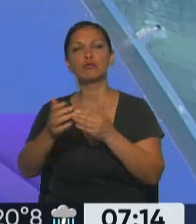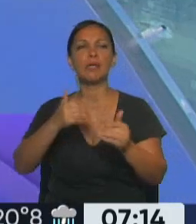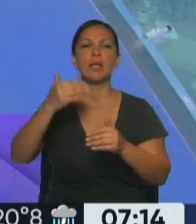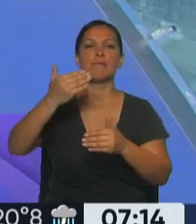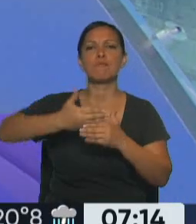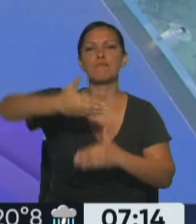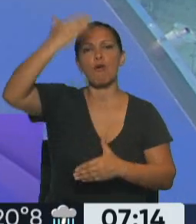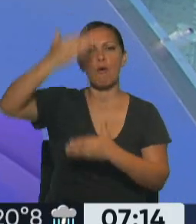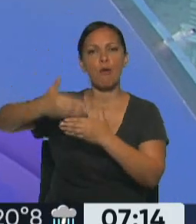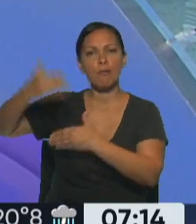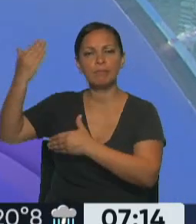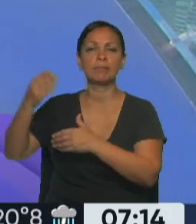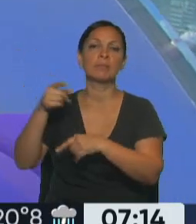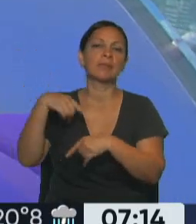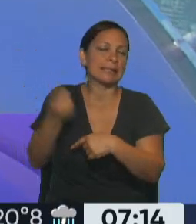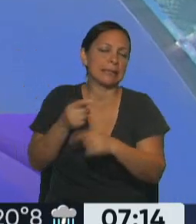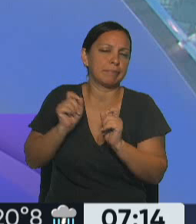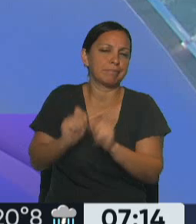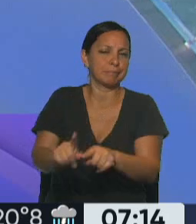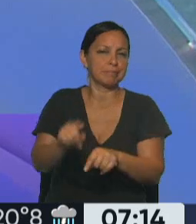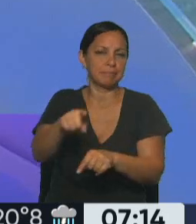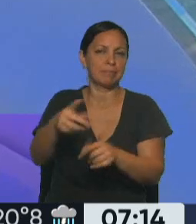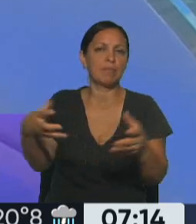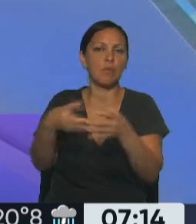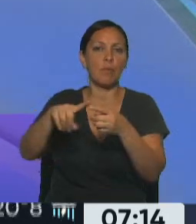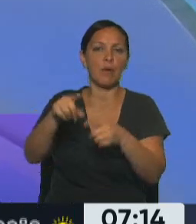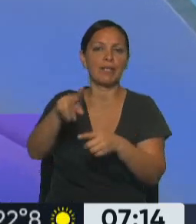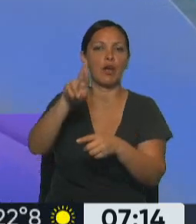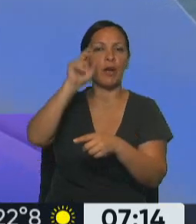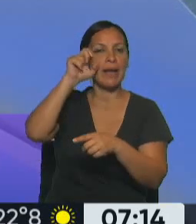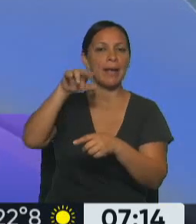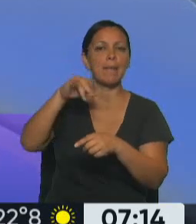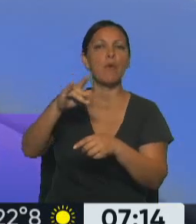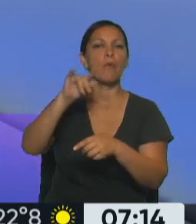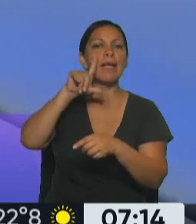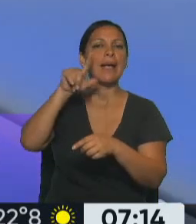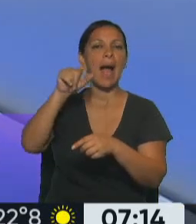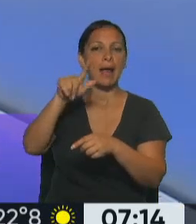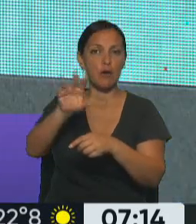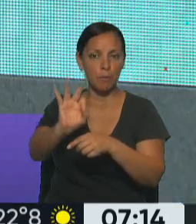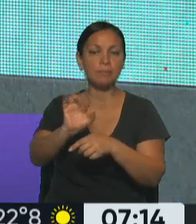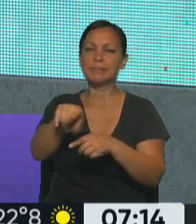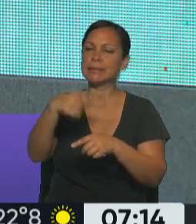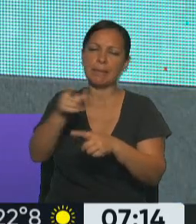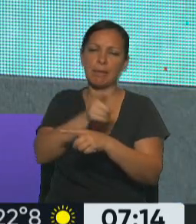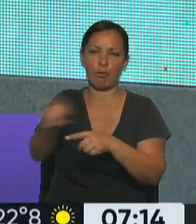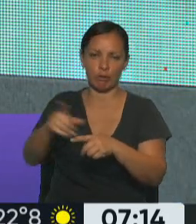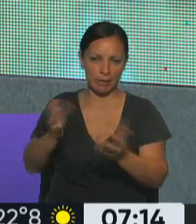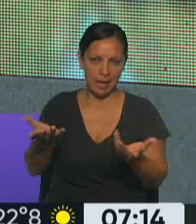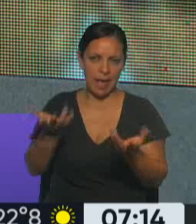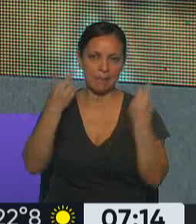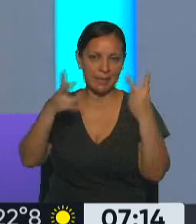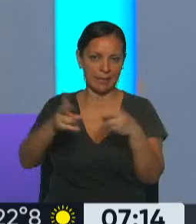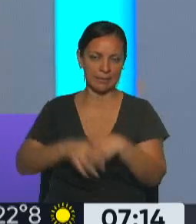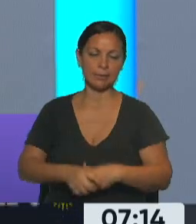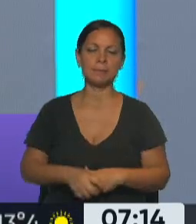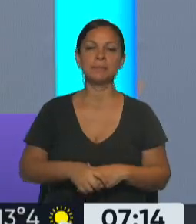de los republicanos siempre ha sido adversa, contraria a todo lo que implicara la migración hacia los Estados Unidos, básicamente de México, ¿no? Sí,